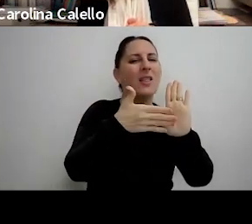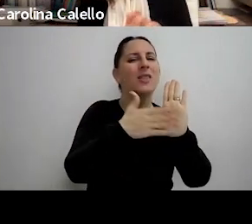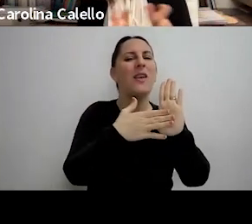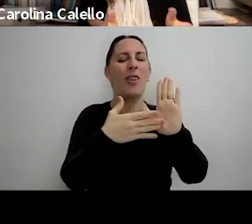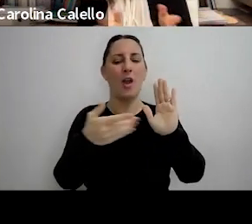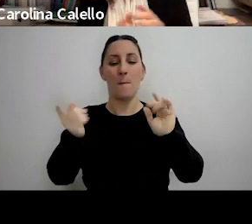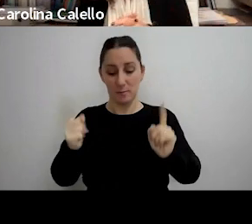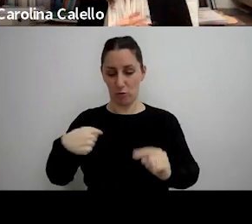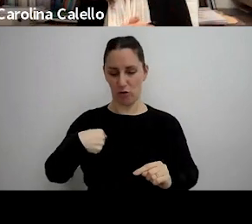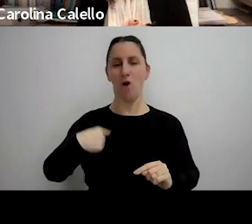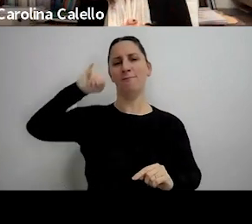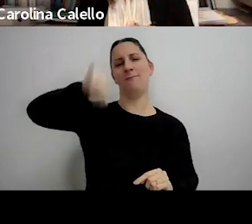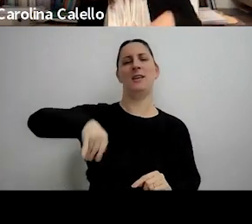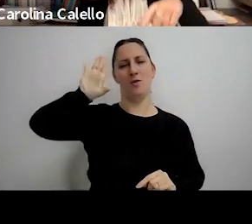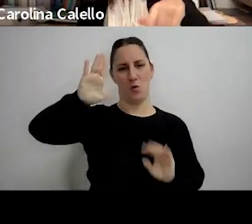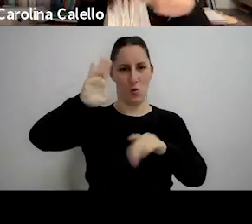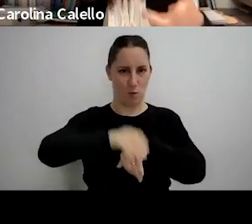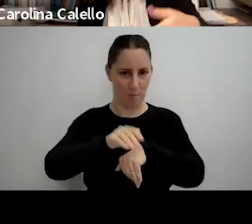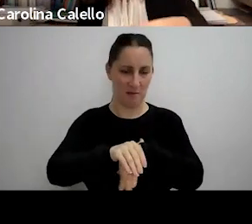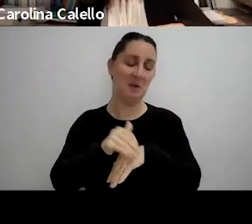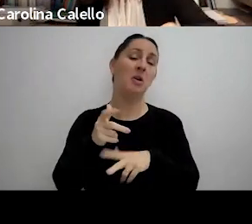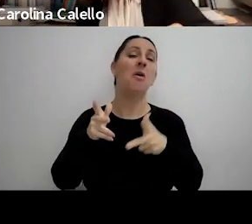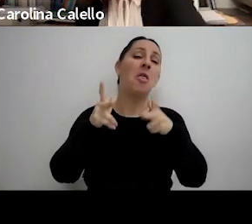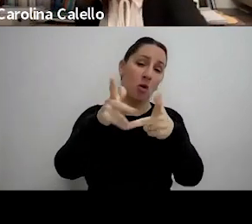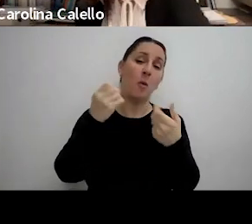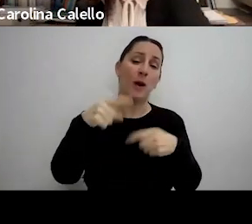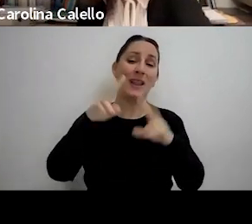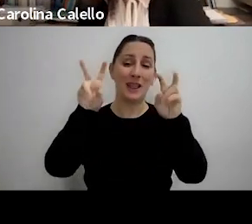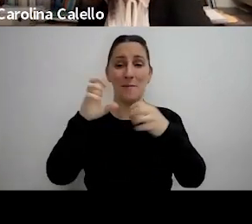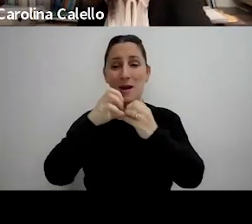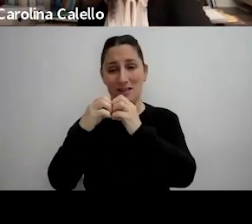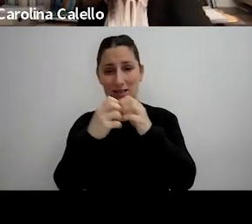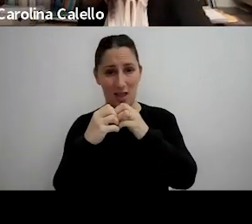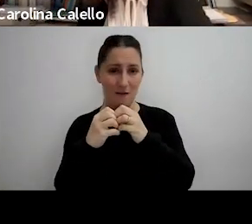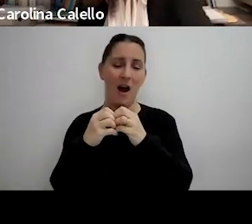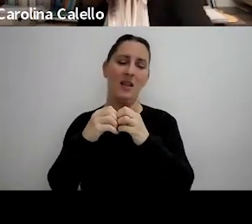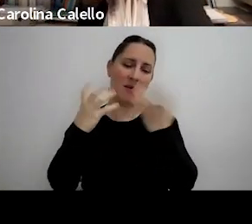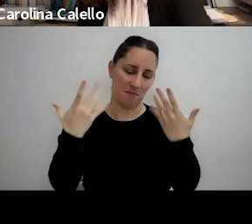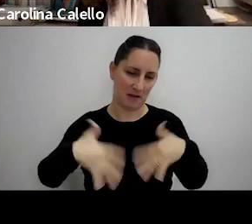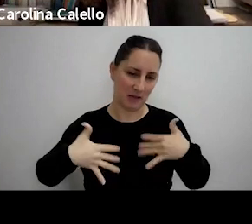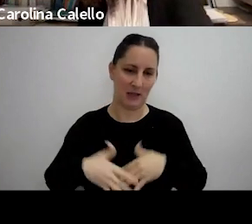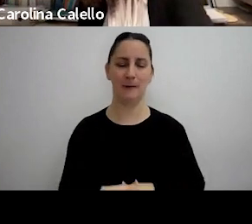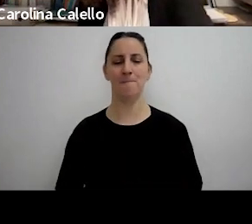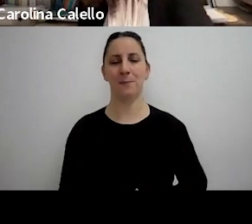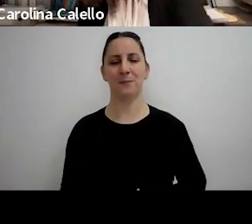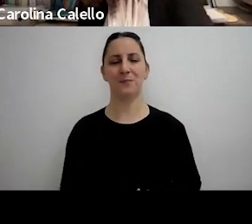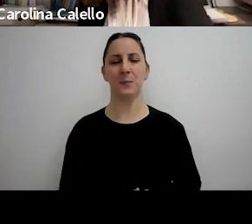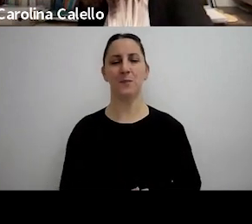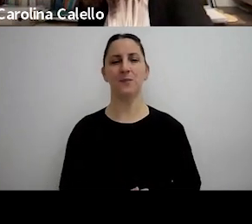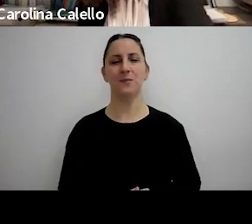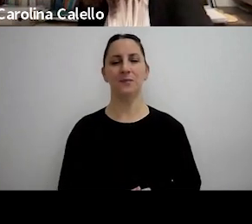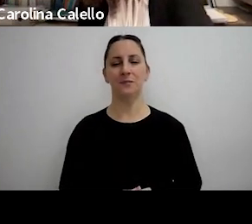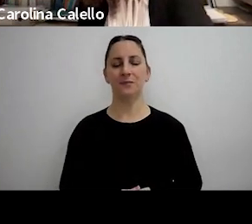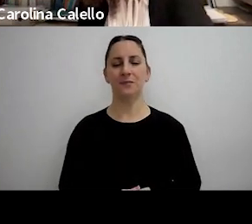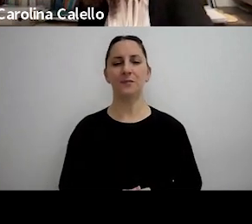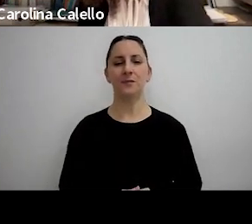pero bueno lo traigo porque es un tema que se discuten en los foros etcétera a ver ahí